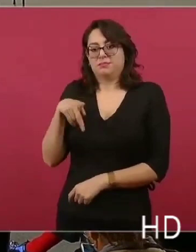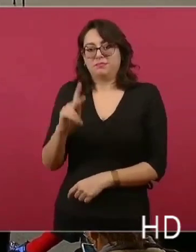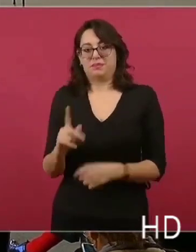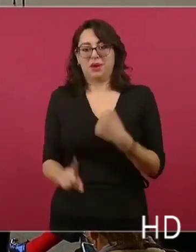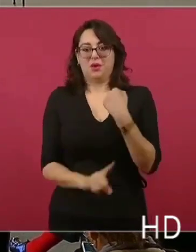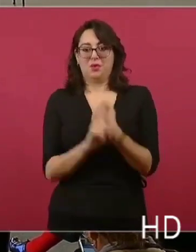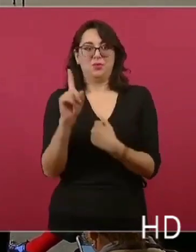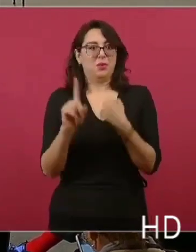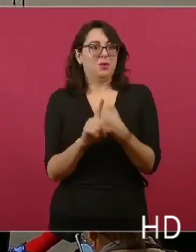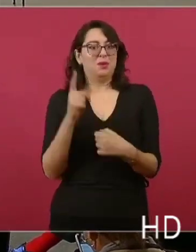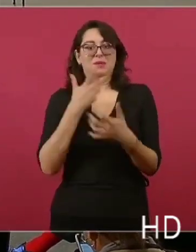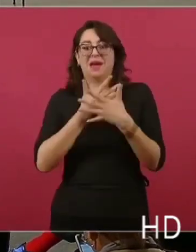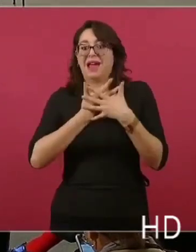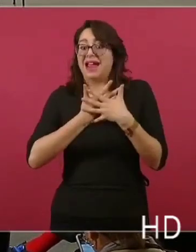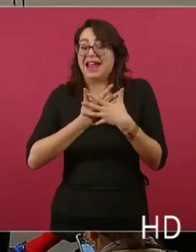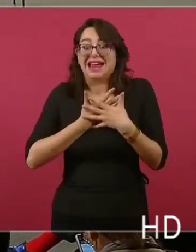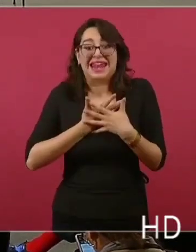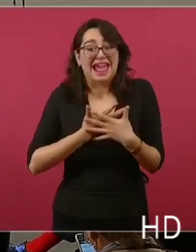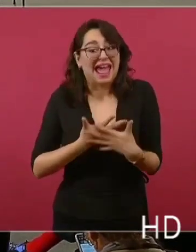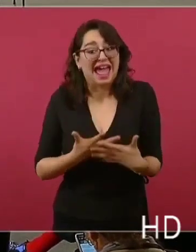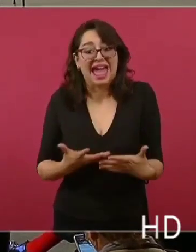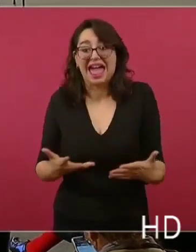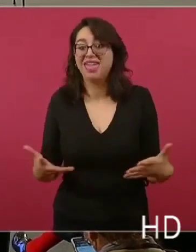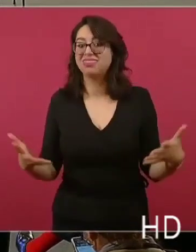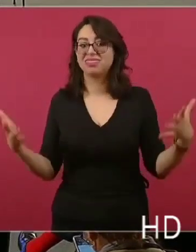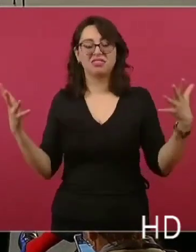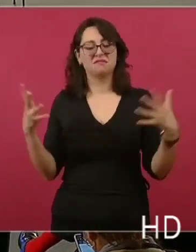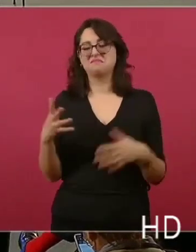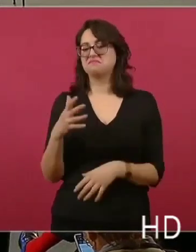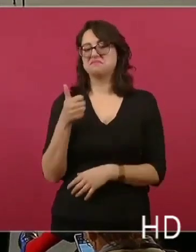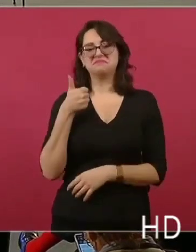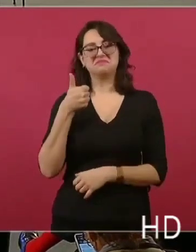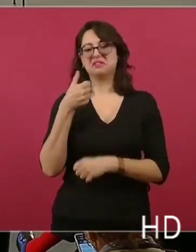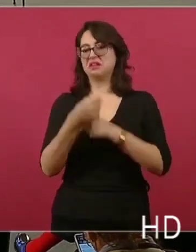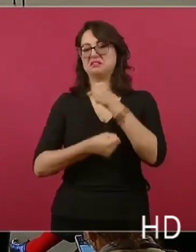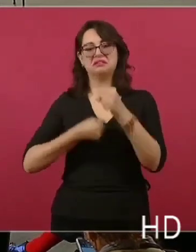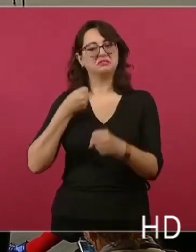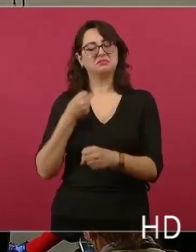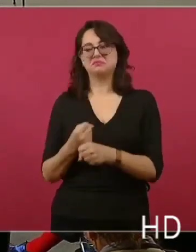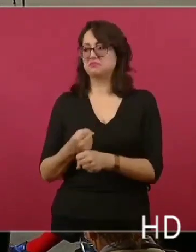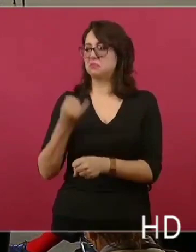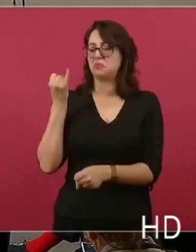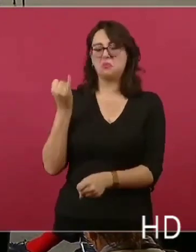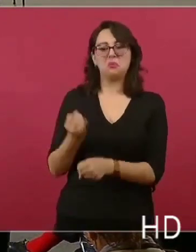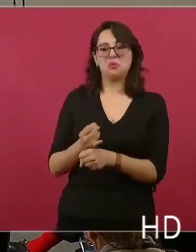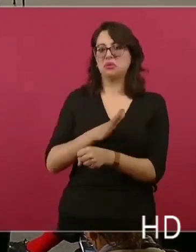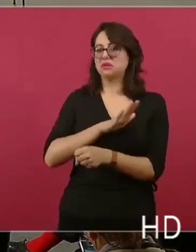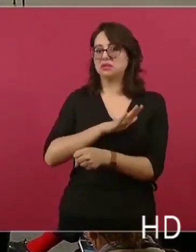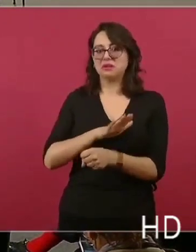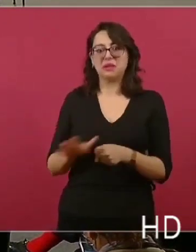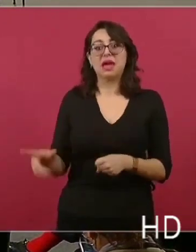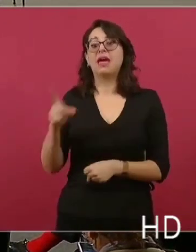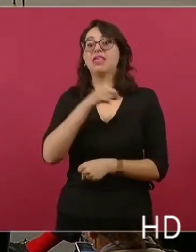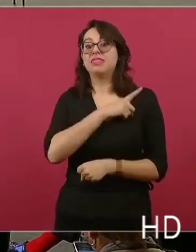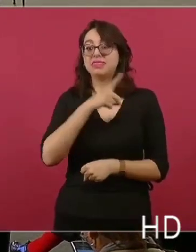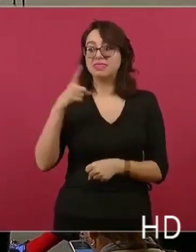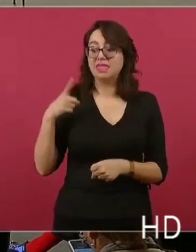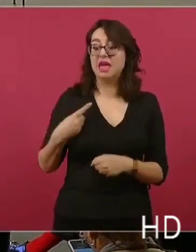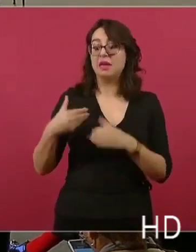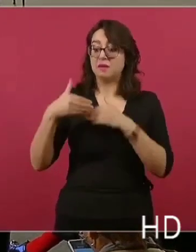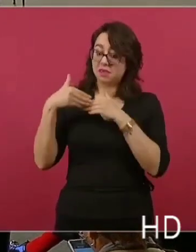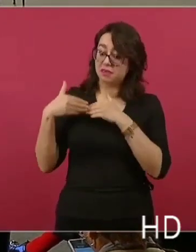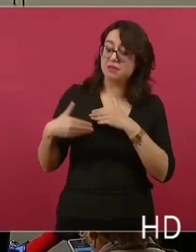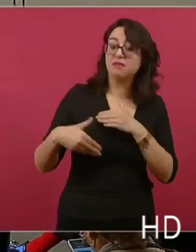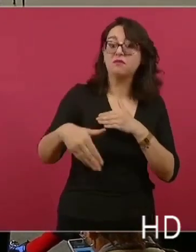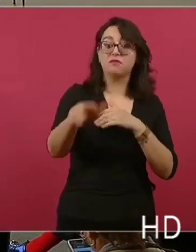pues va a tener que continuar. Es importantísimo que continúe.